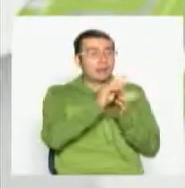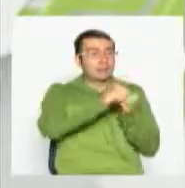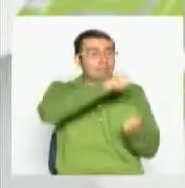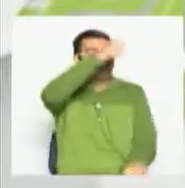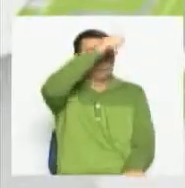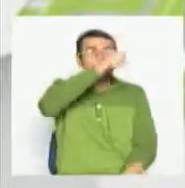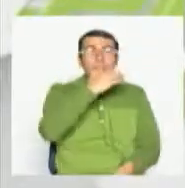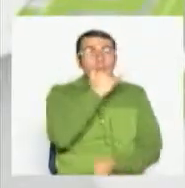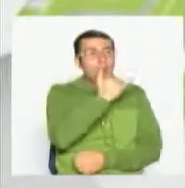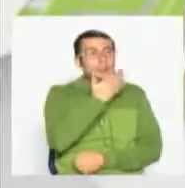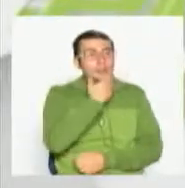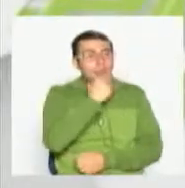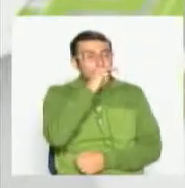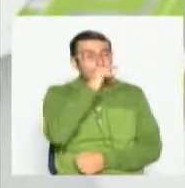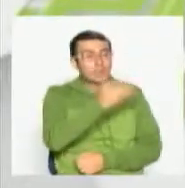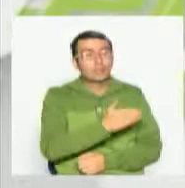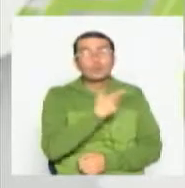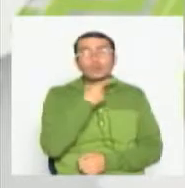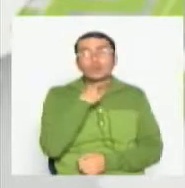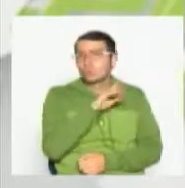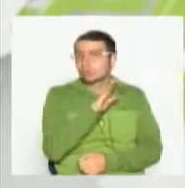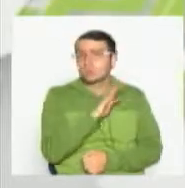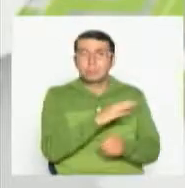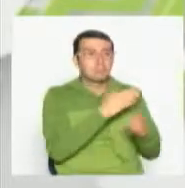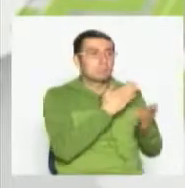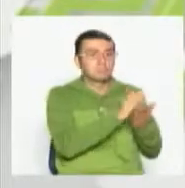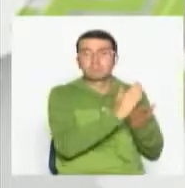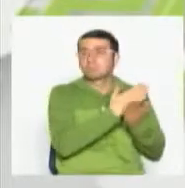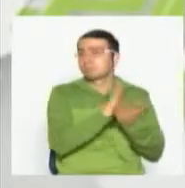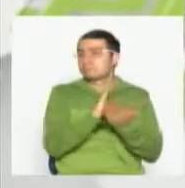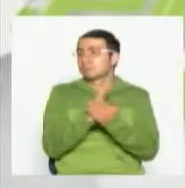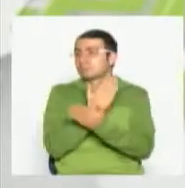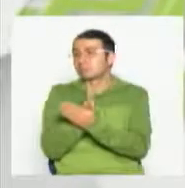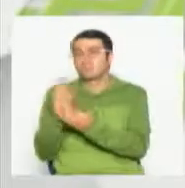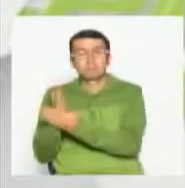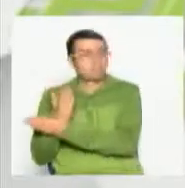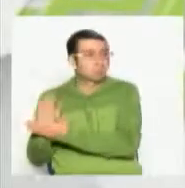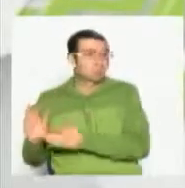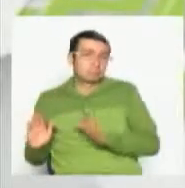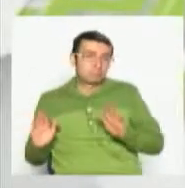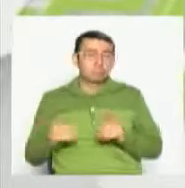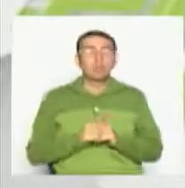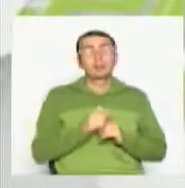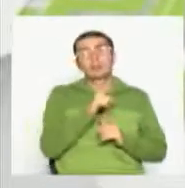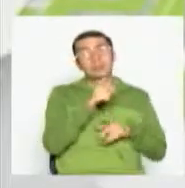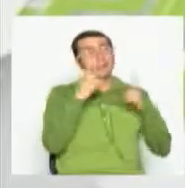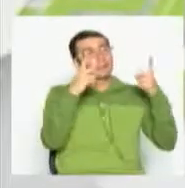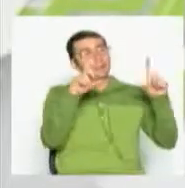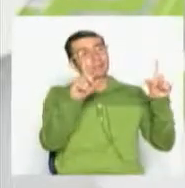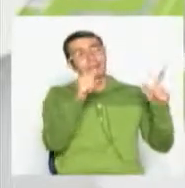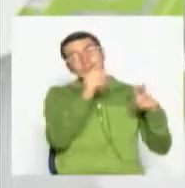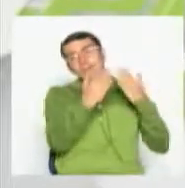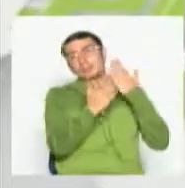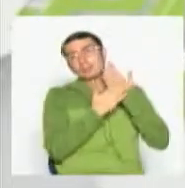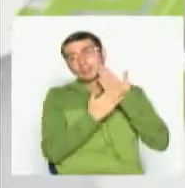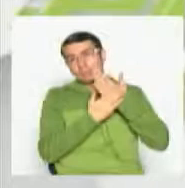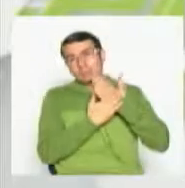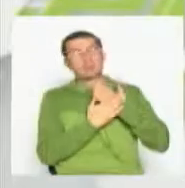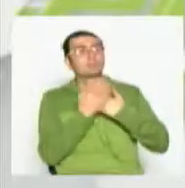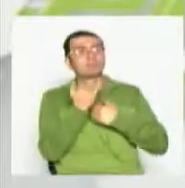películas, bueno, de diversas clases. Pero es simplemente entender, Jimé, que la televisión me permite como elemento de recreación